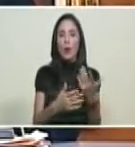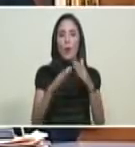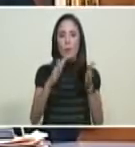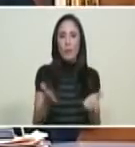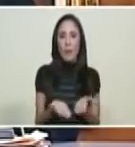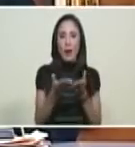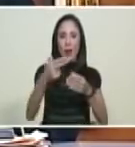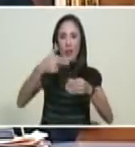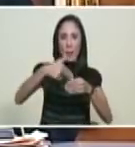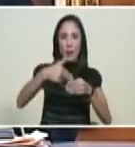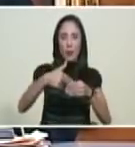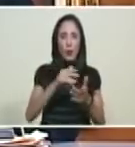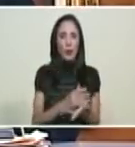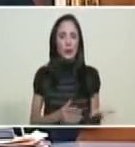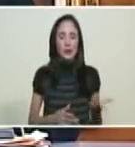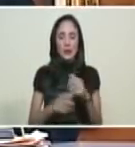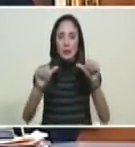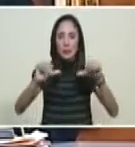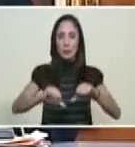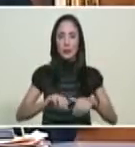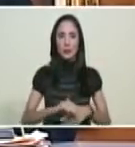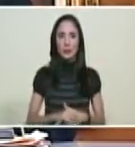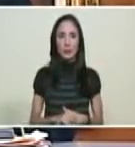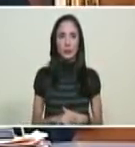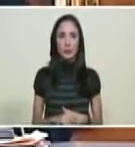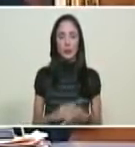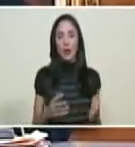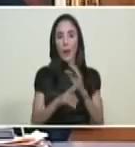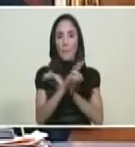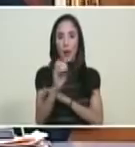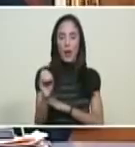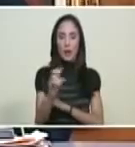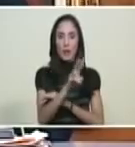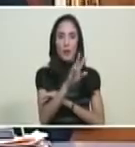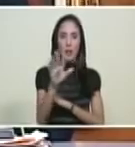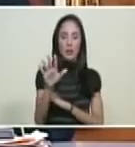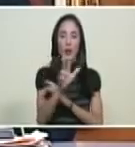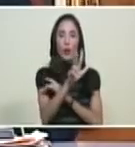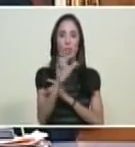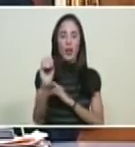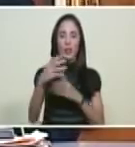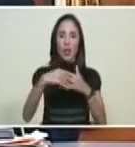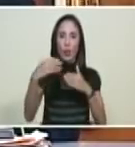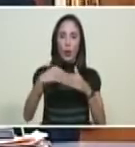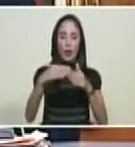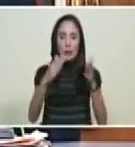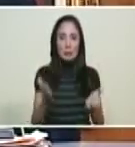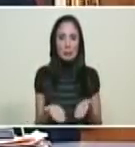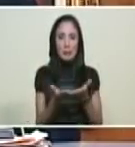paupérrimos a 20, 25 y 30 dólares el barril.